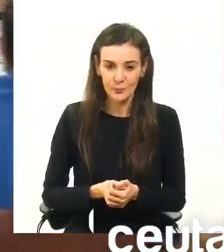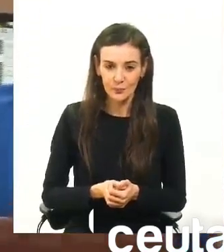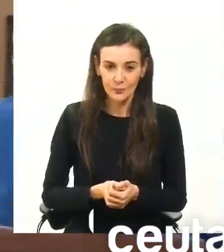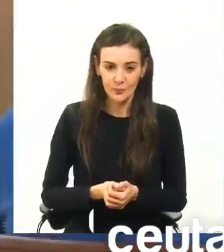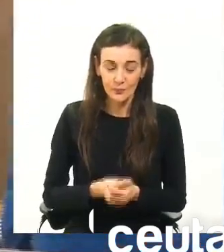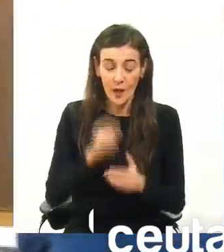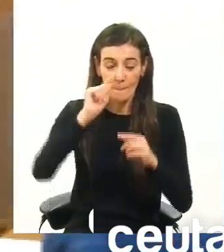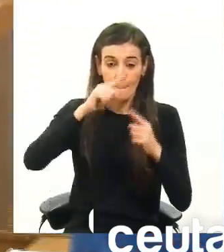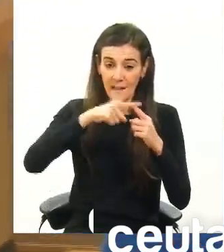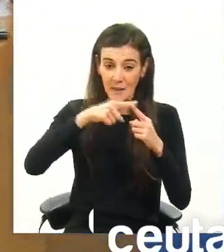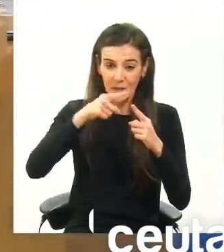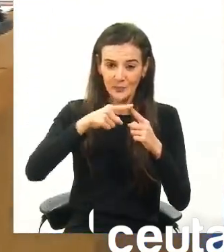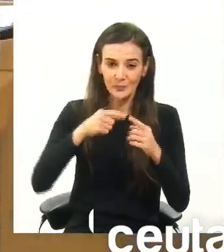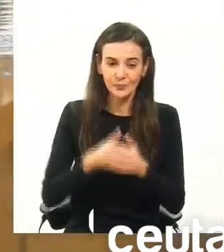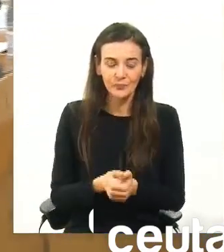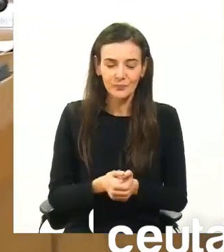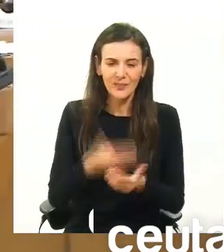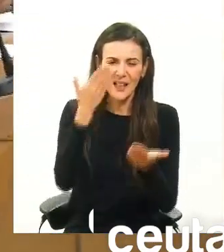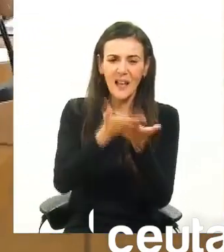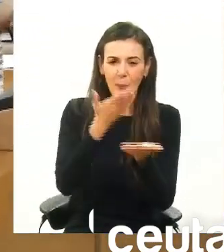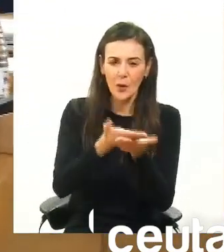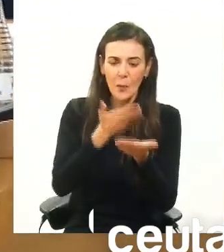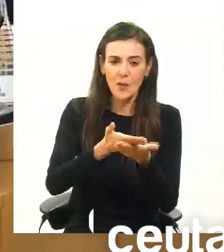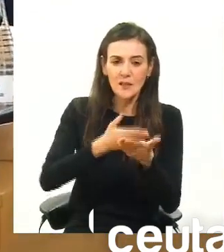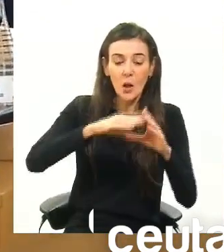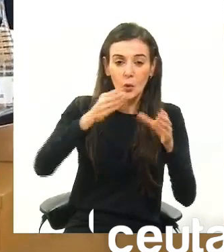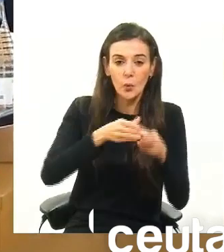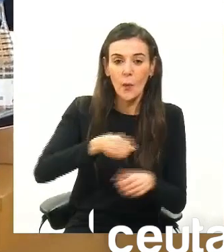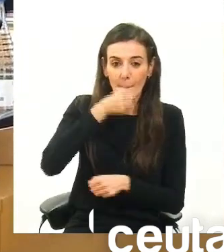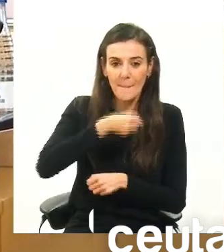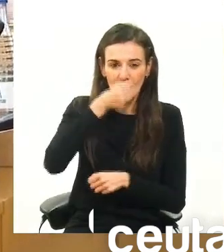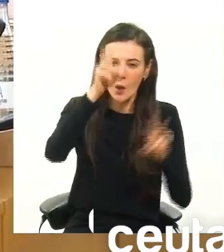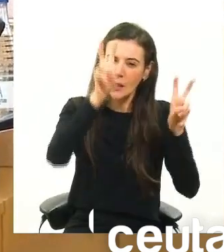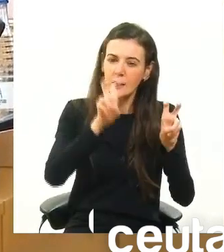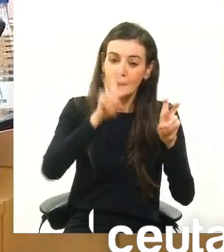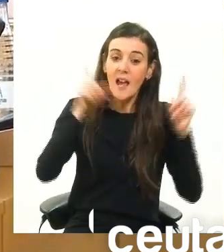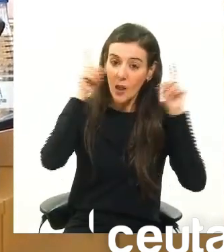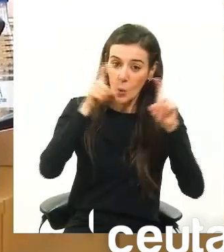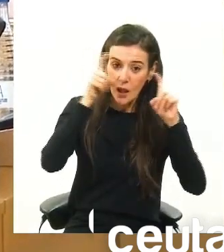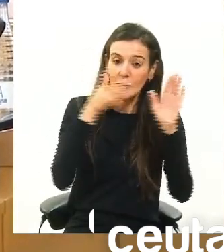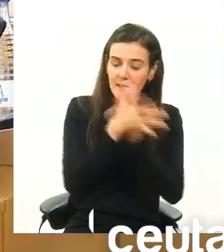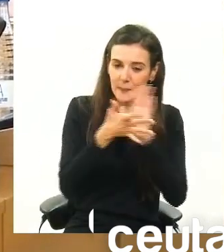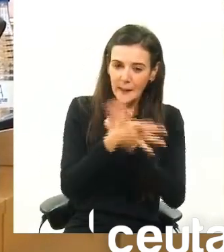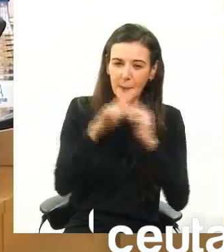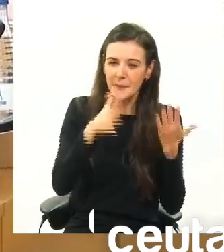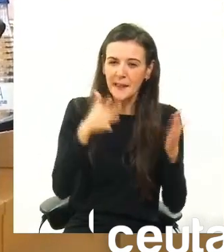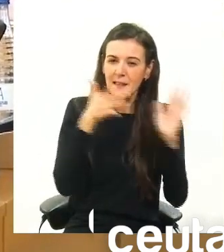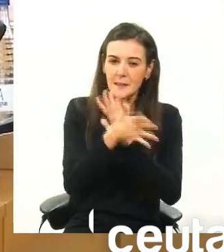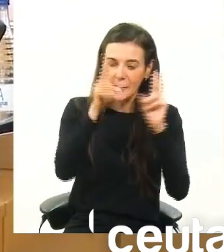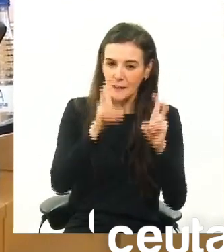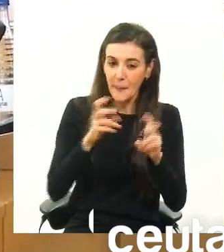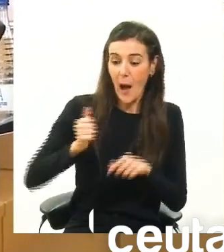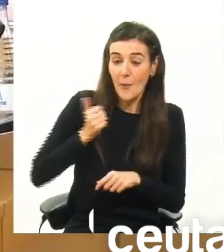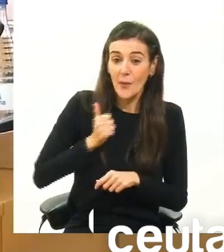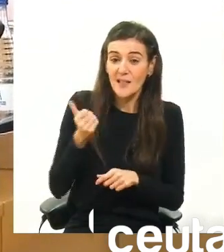En primer lugar, la propuesta del PSOE habla de educación y habla de que no se están